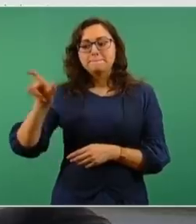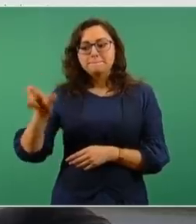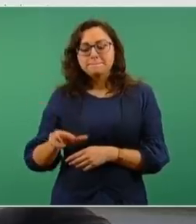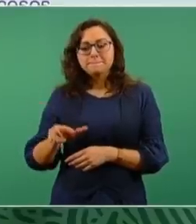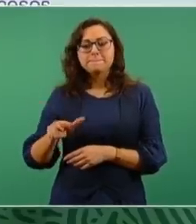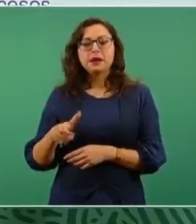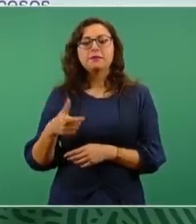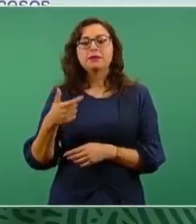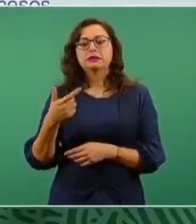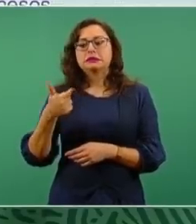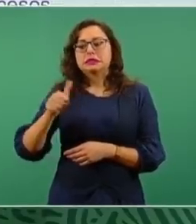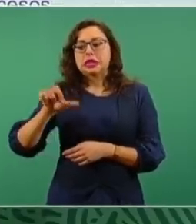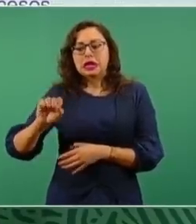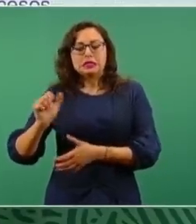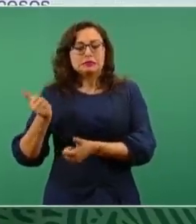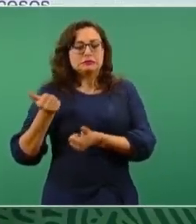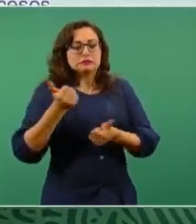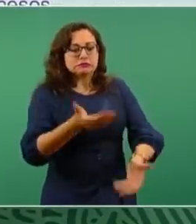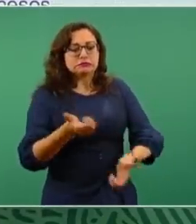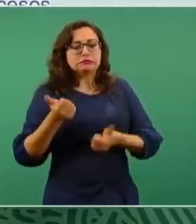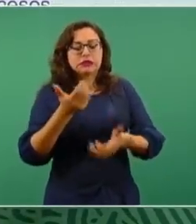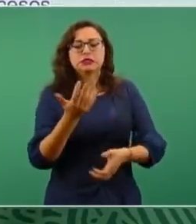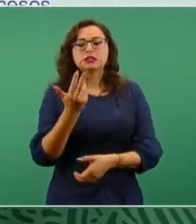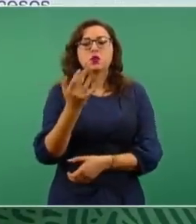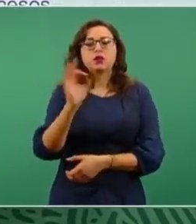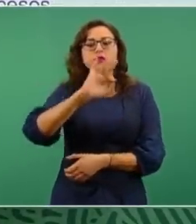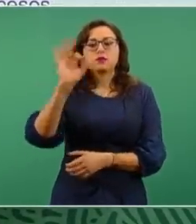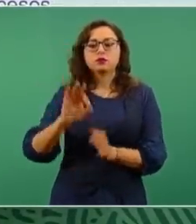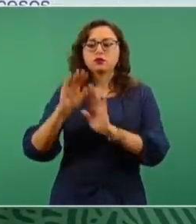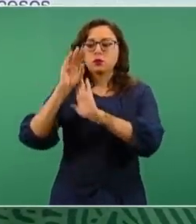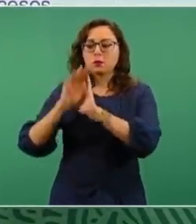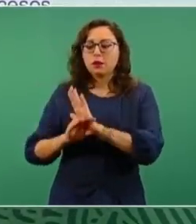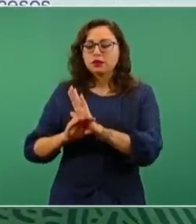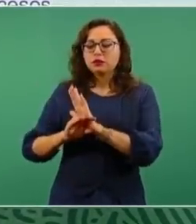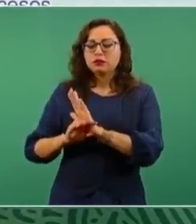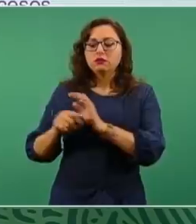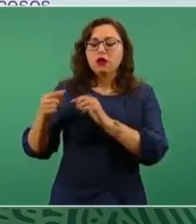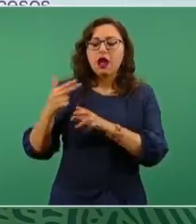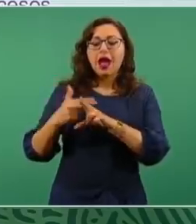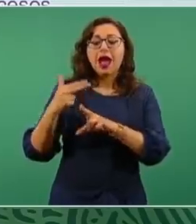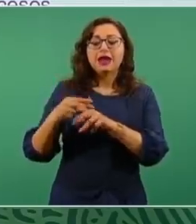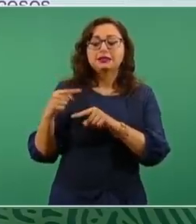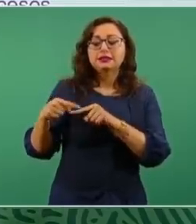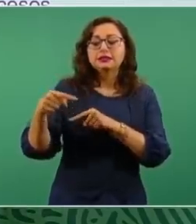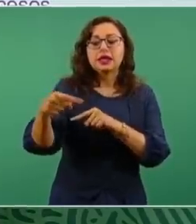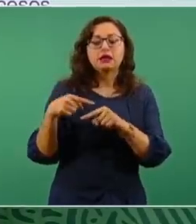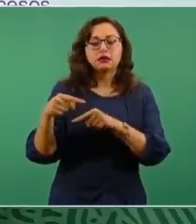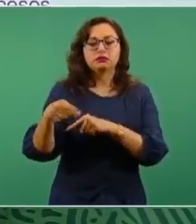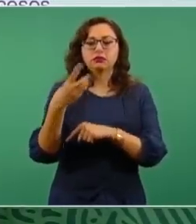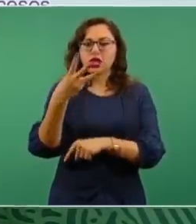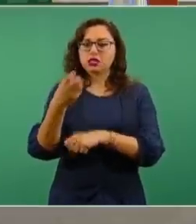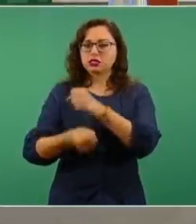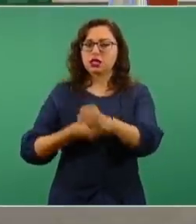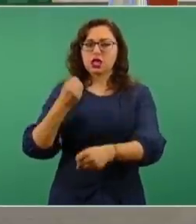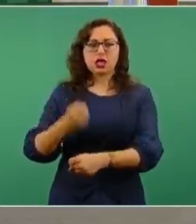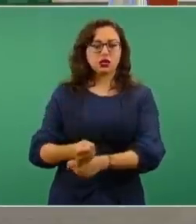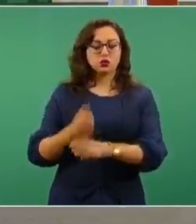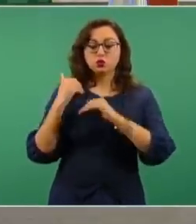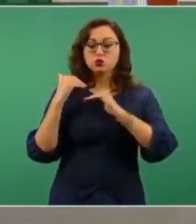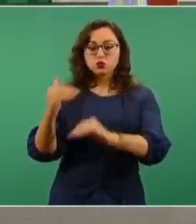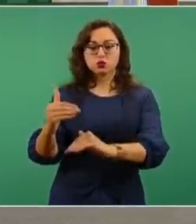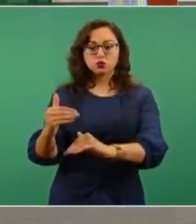anteriormente y hasta marzo del 2024, es decir, nada más los próximos 24 meses. Esta obligación de